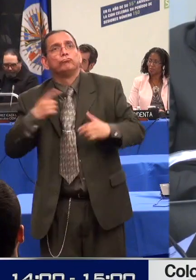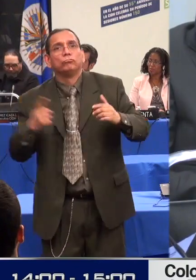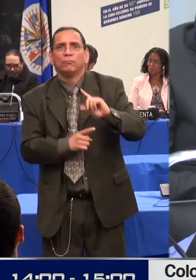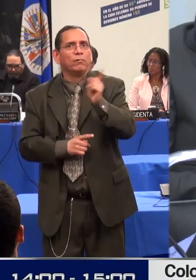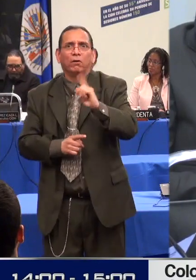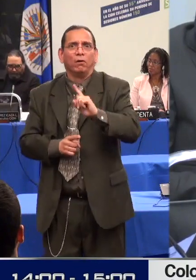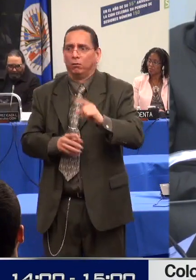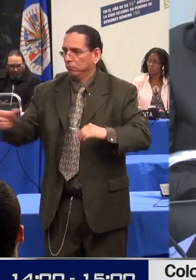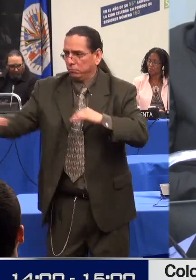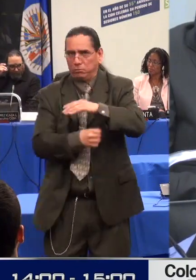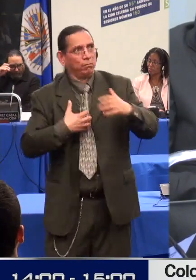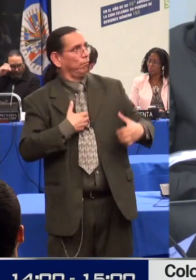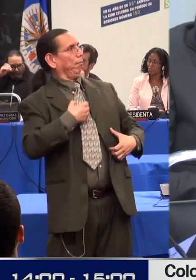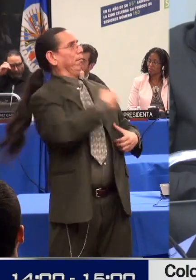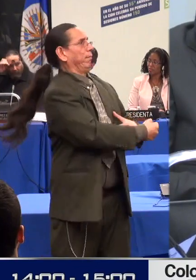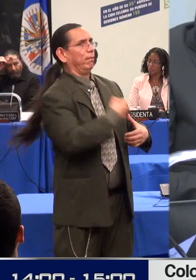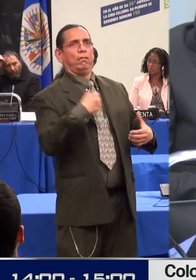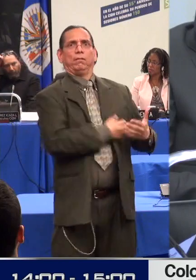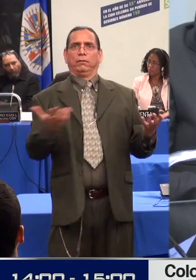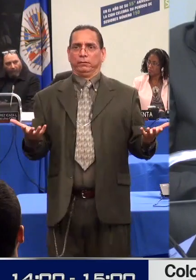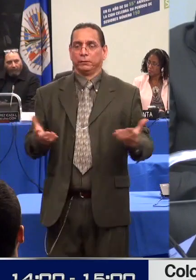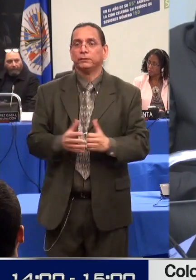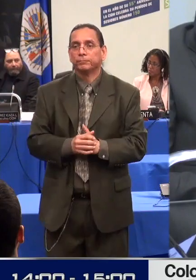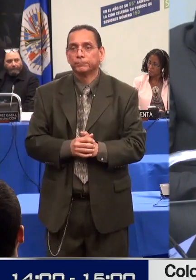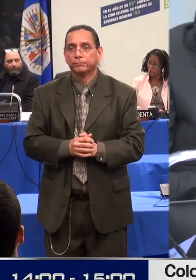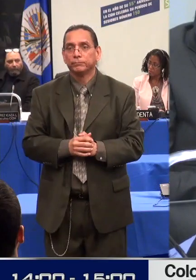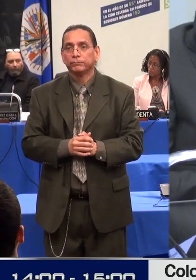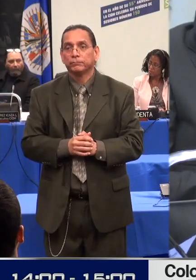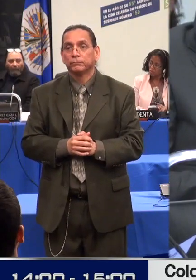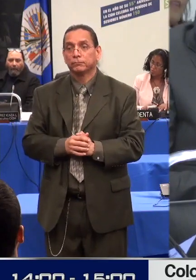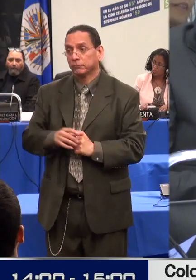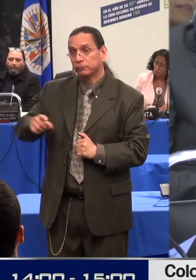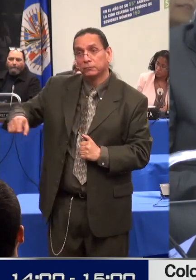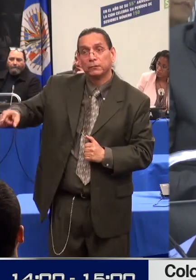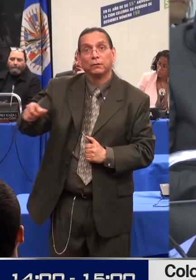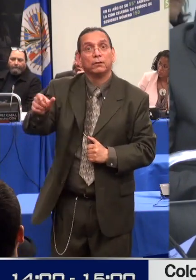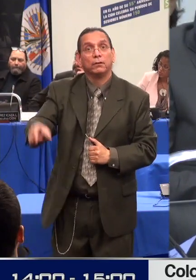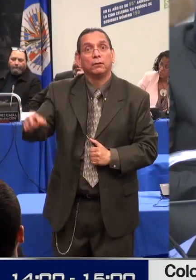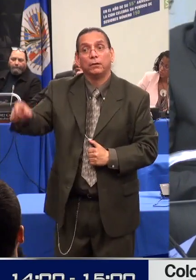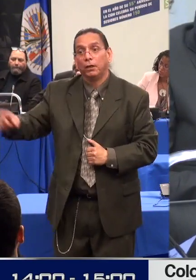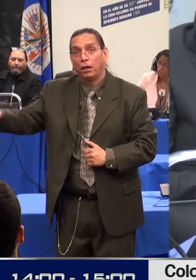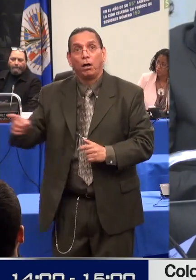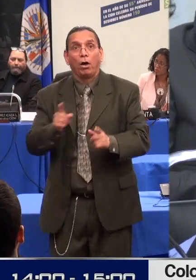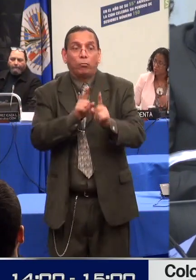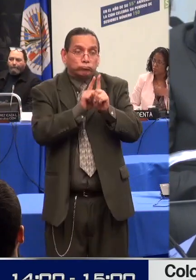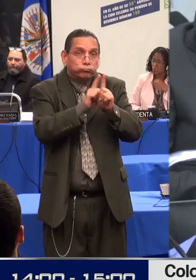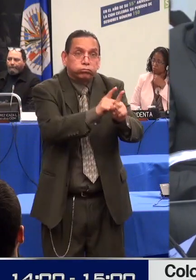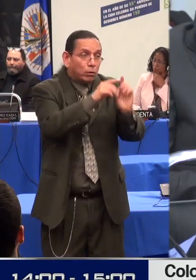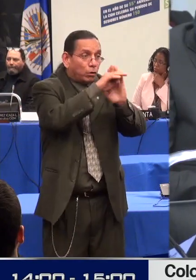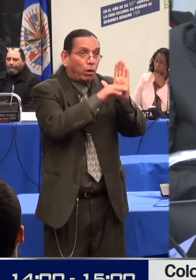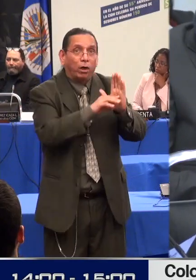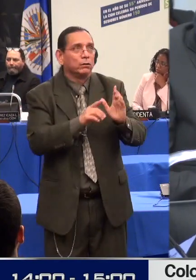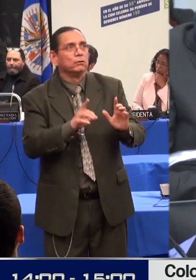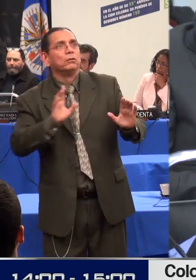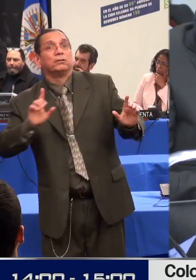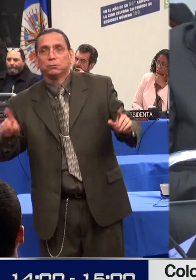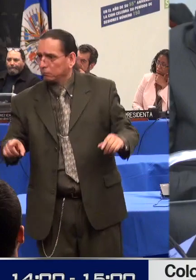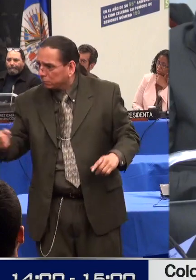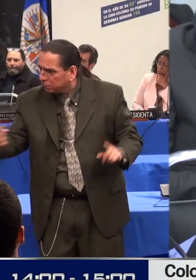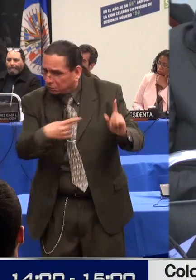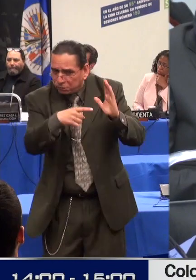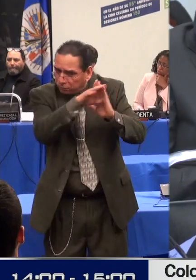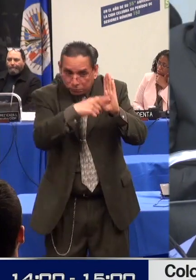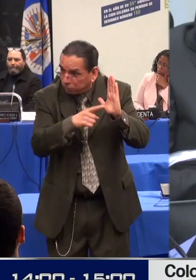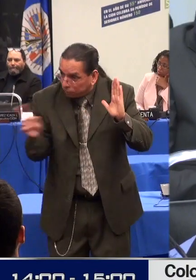A través de un derecho de petición a la Procuraduría General de la Nación, sabemos que solo entre enero y octubre de 2013 hubo más de